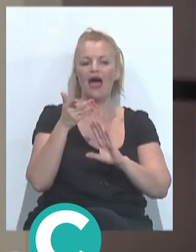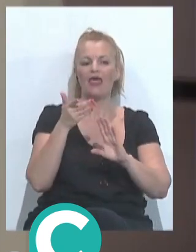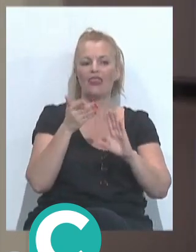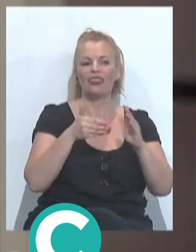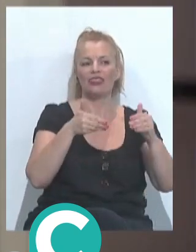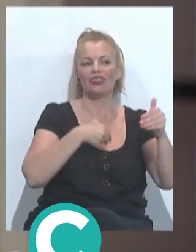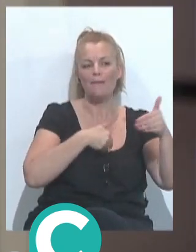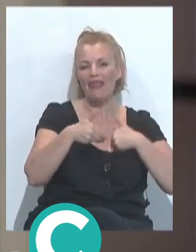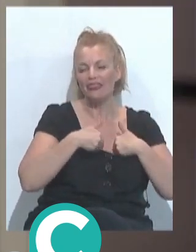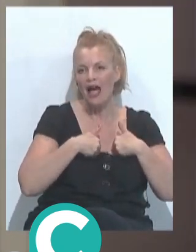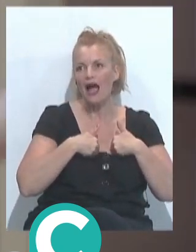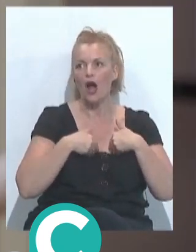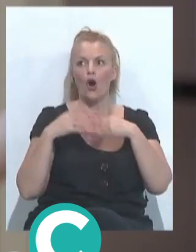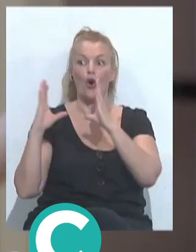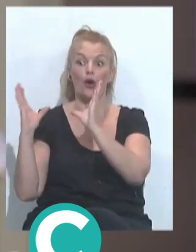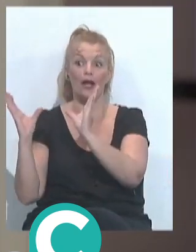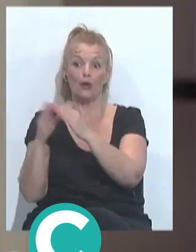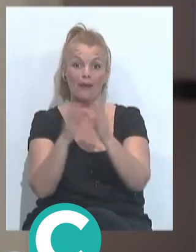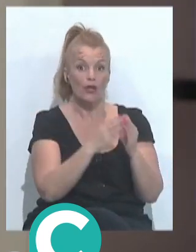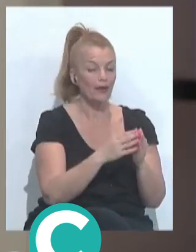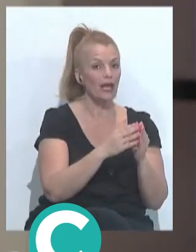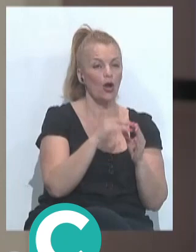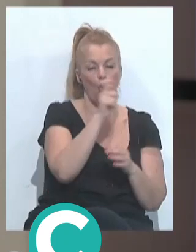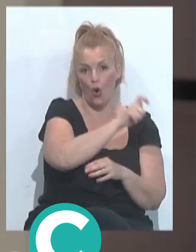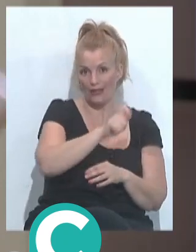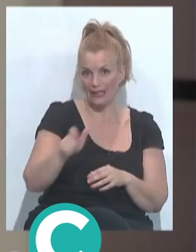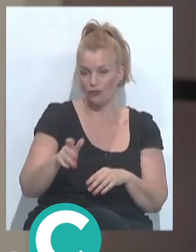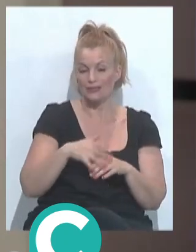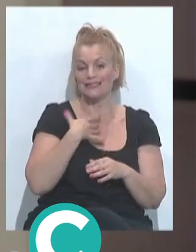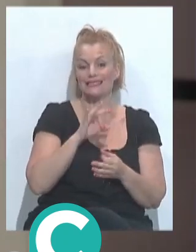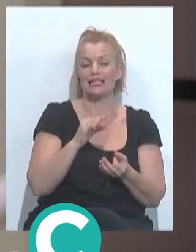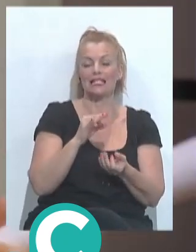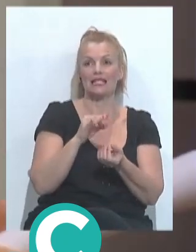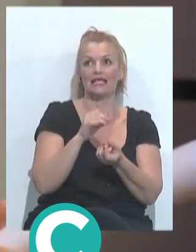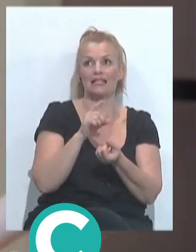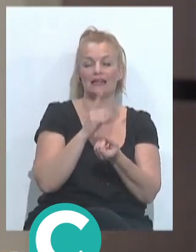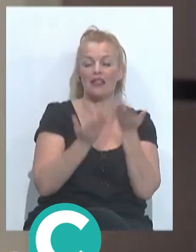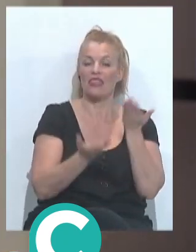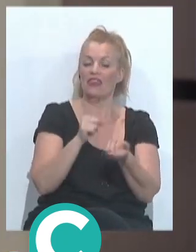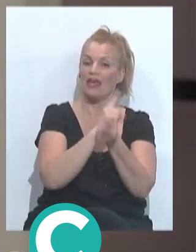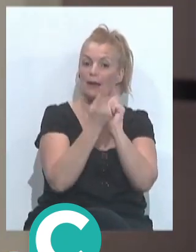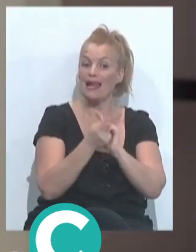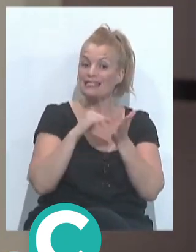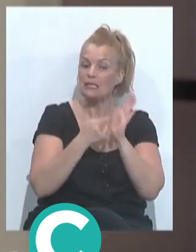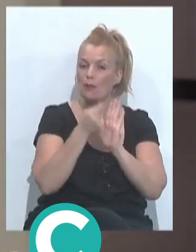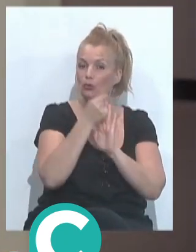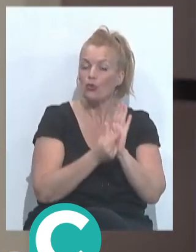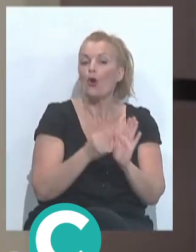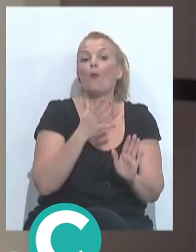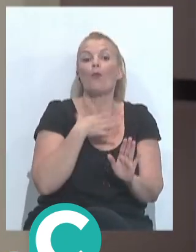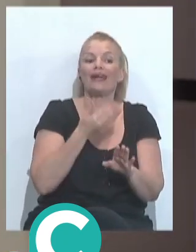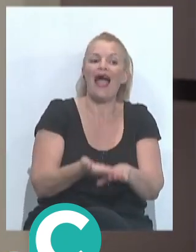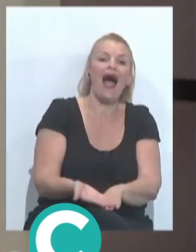o las agrupaciones o de los colectivos, es decir, cuando se decide cambiar de sistema de puntuación es porque ya había un